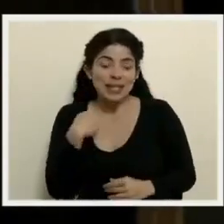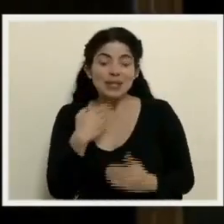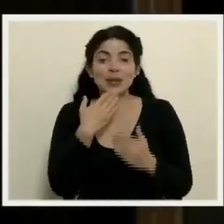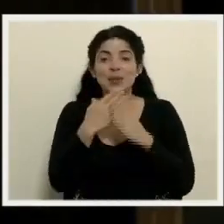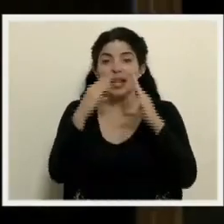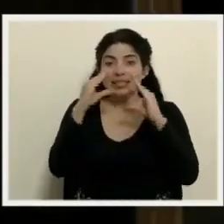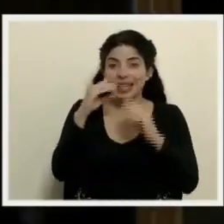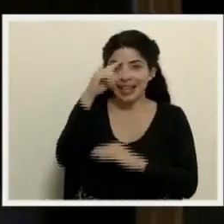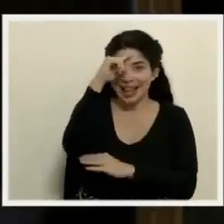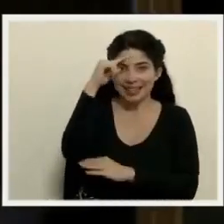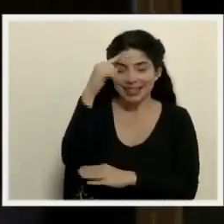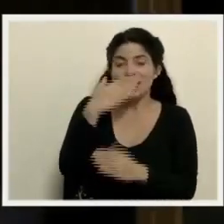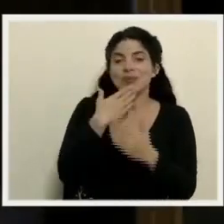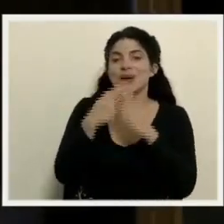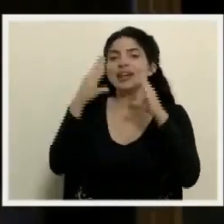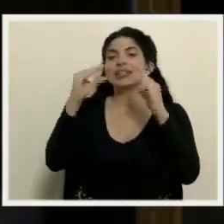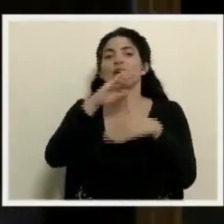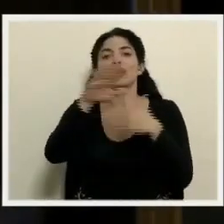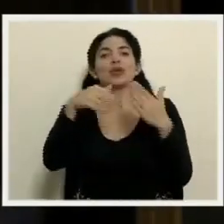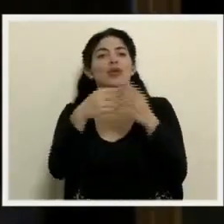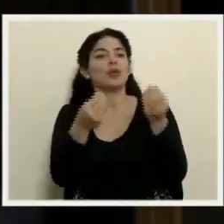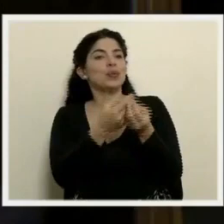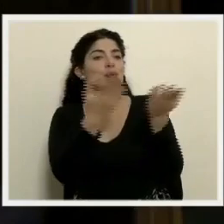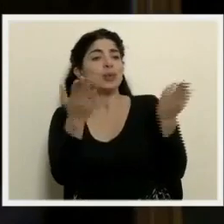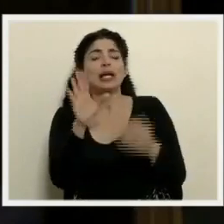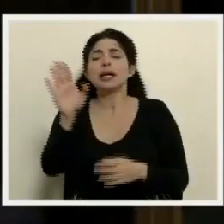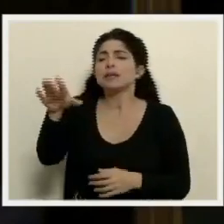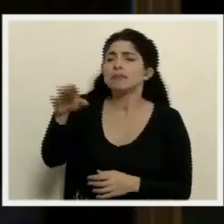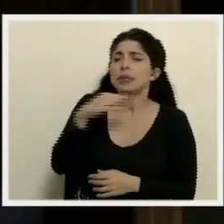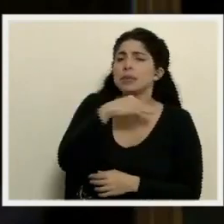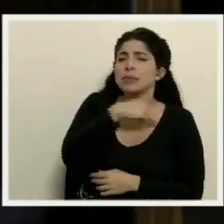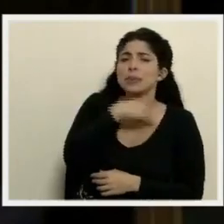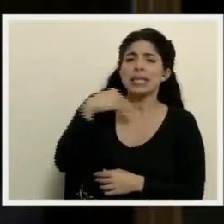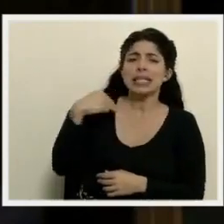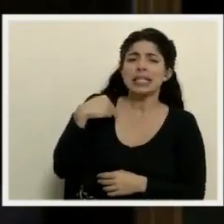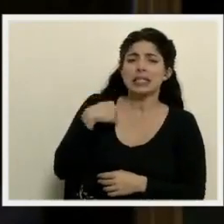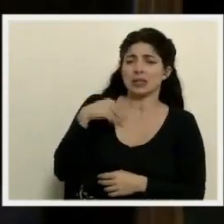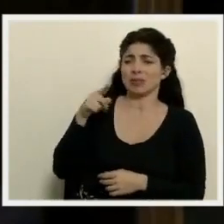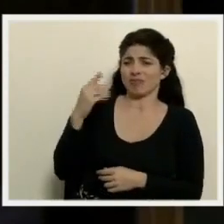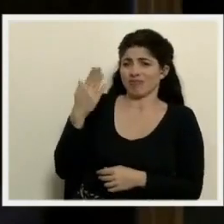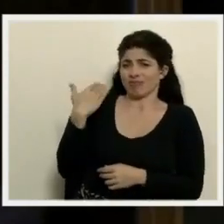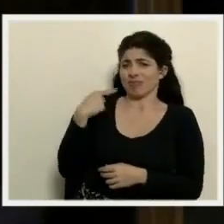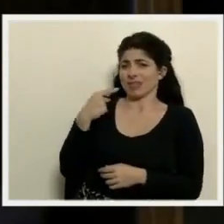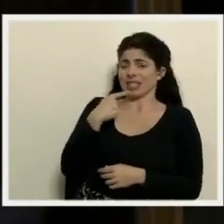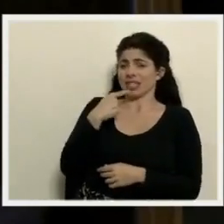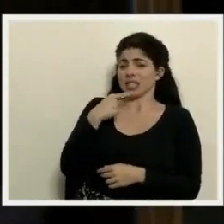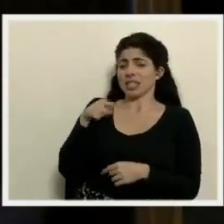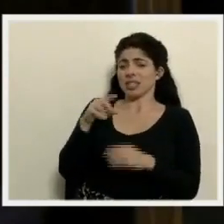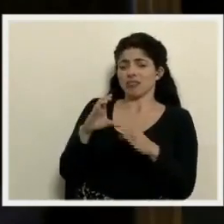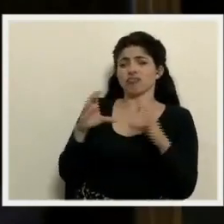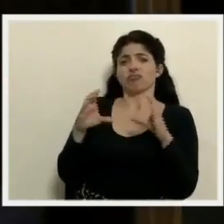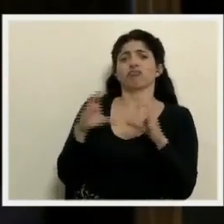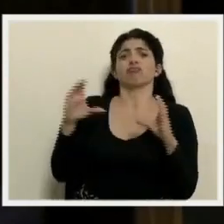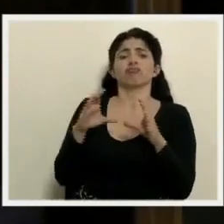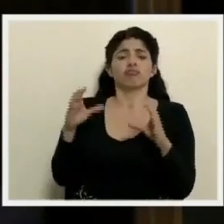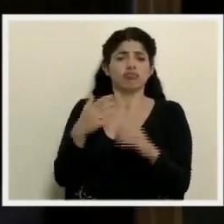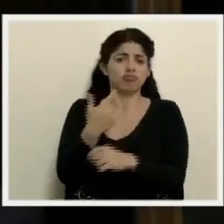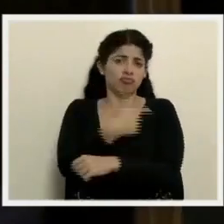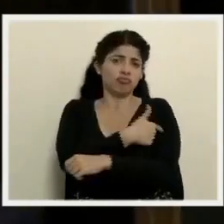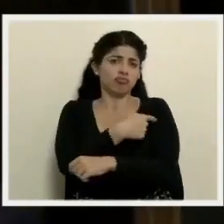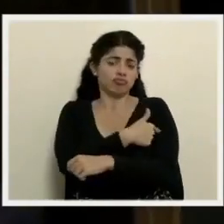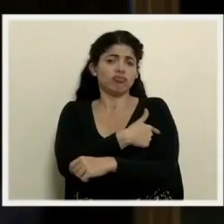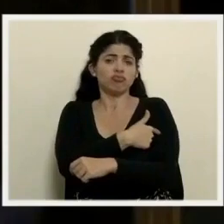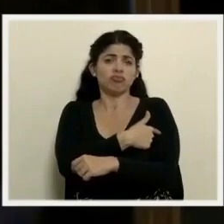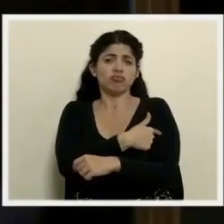buenas tardes, don Alexander, y muy buenas tardes a toda la audiencia. Señor ministro, usted se acaba de referir al certificado de vacunación que se va